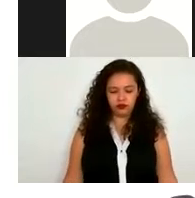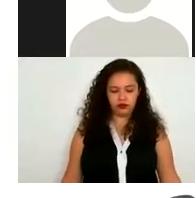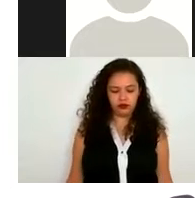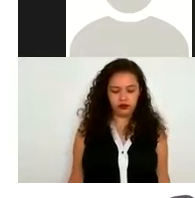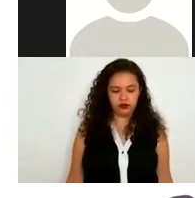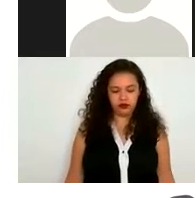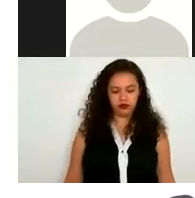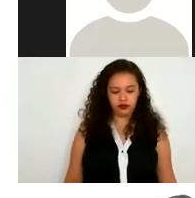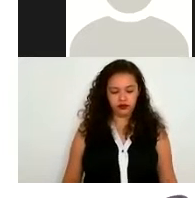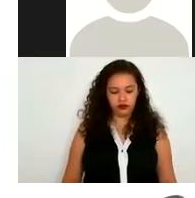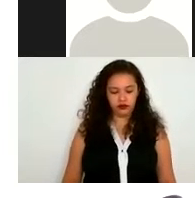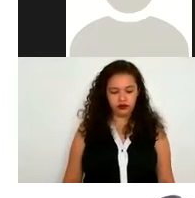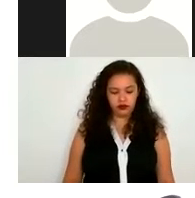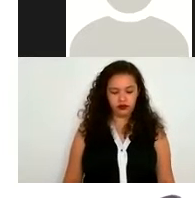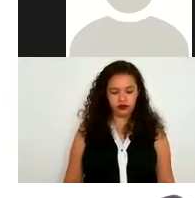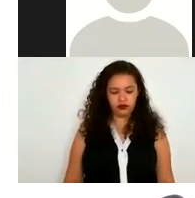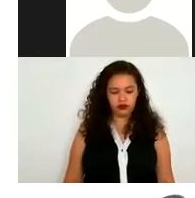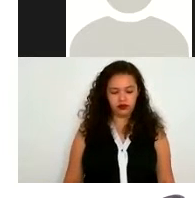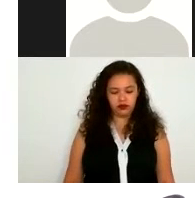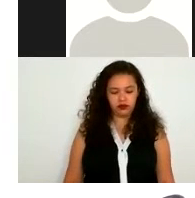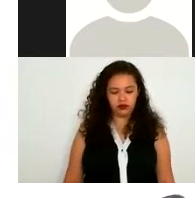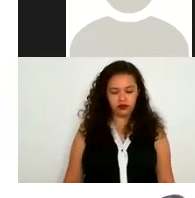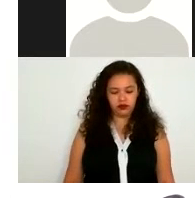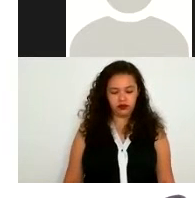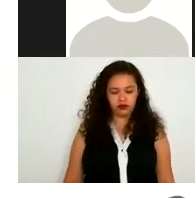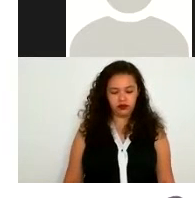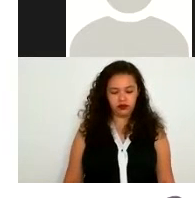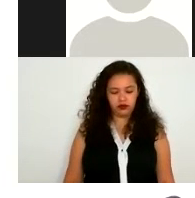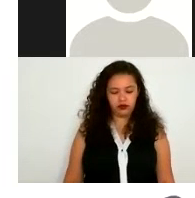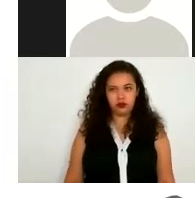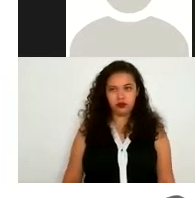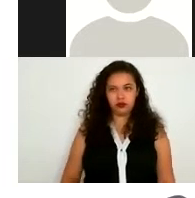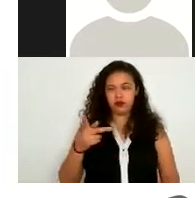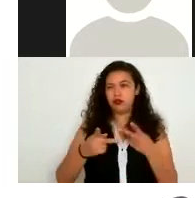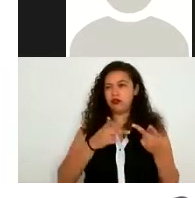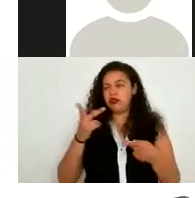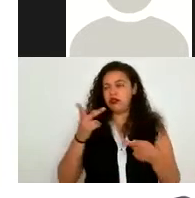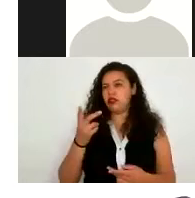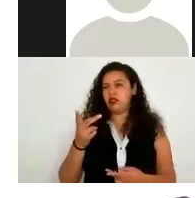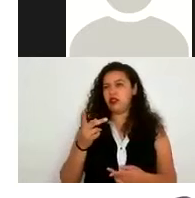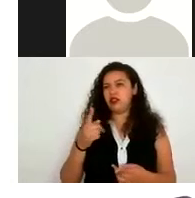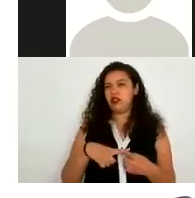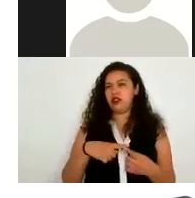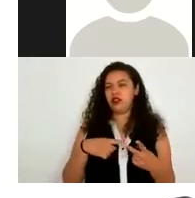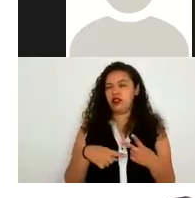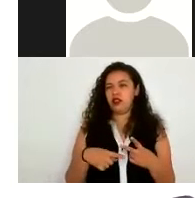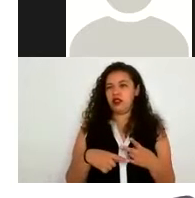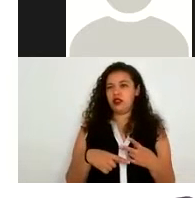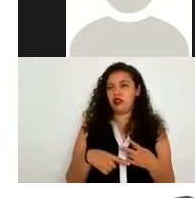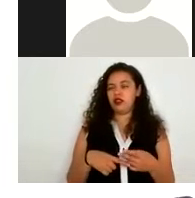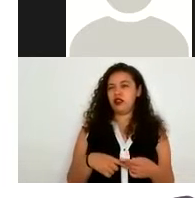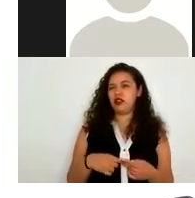si es necesario o no sé si fue la segunda no sé si fue la segunda bueno si es necesario el hecho de que se cotejen